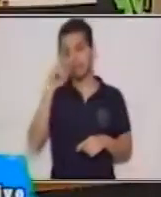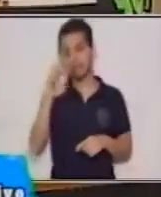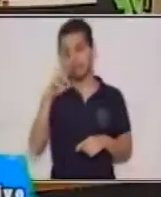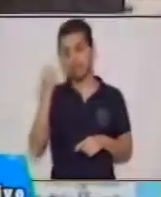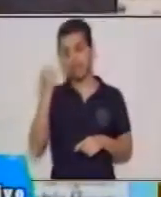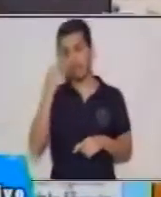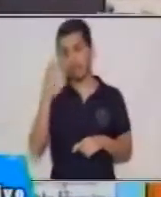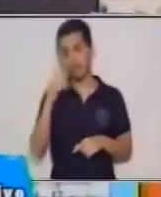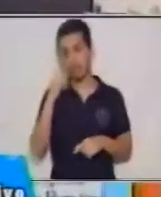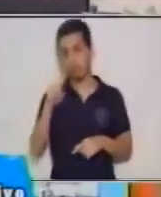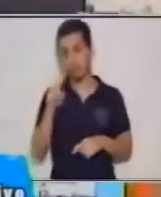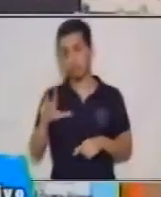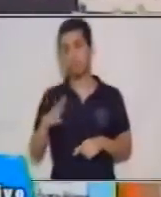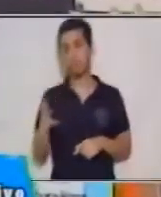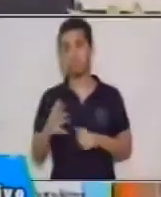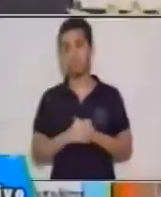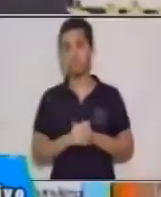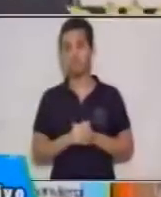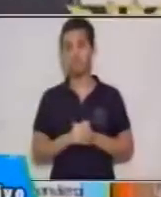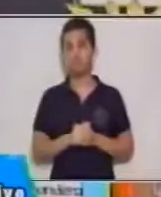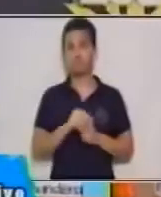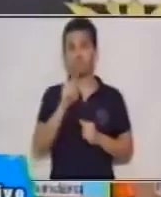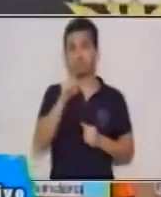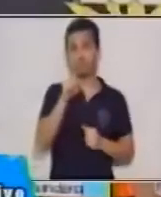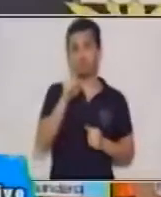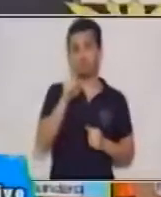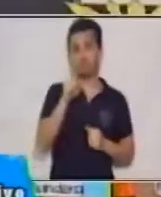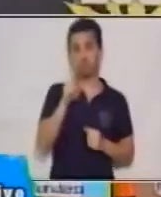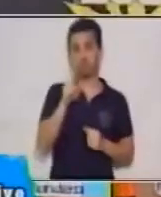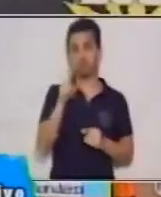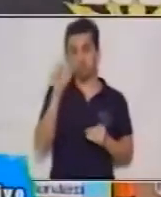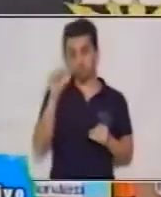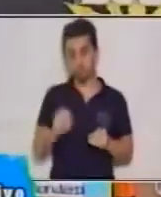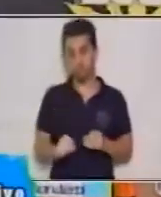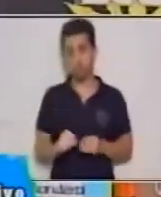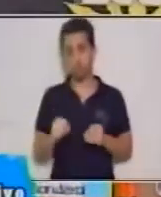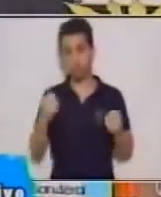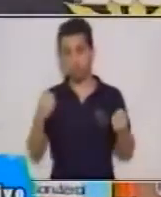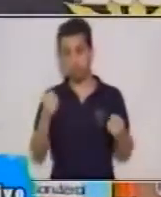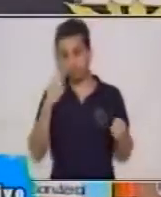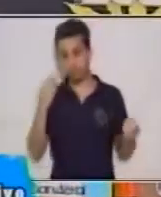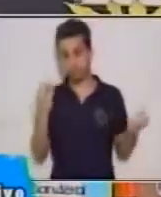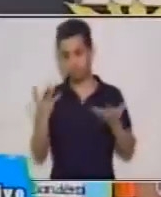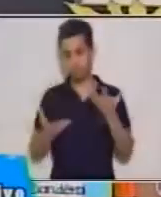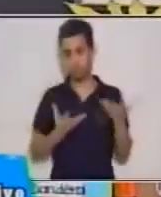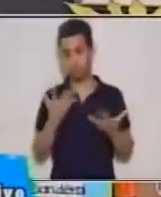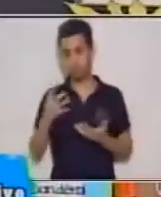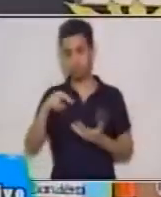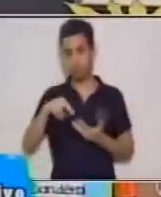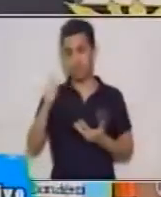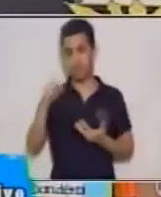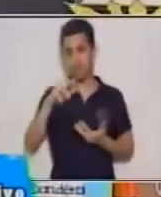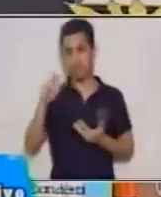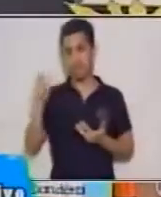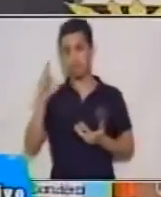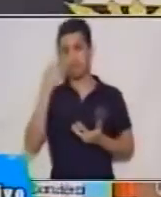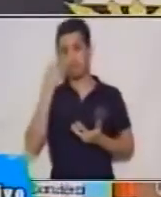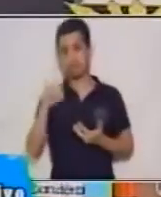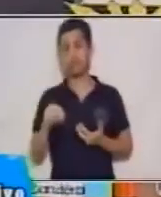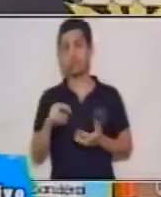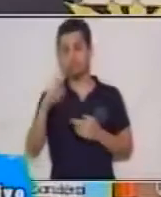que usted, ahí donde se encuentra, puede crear una narración, respetando